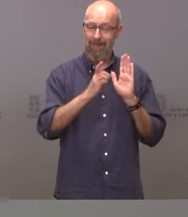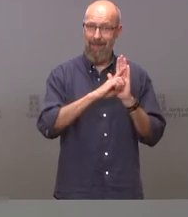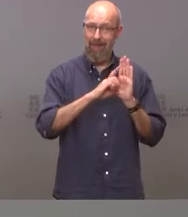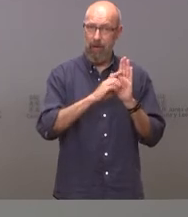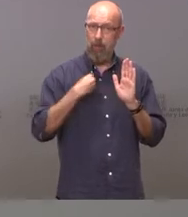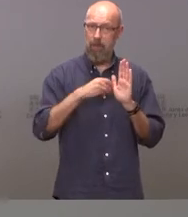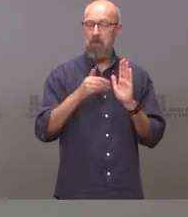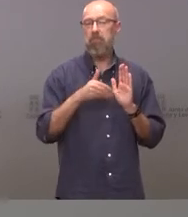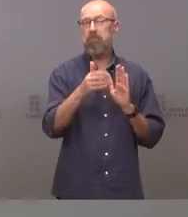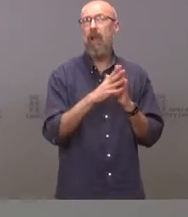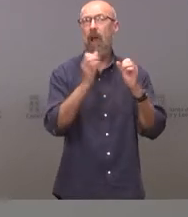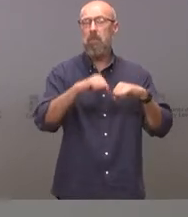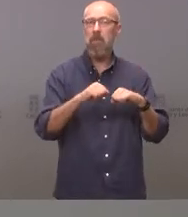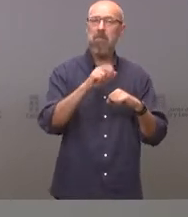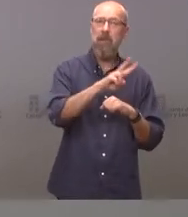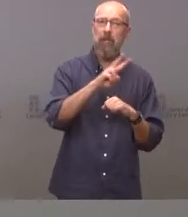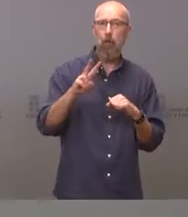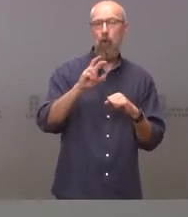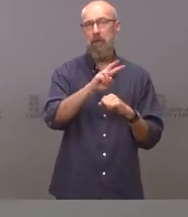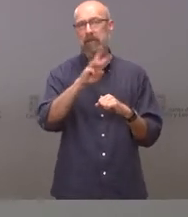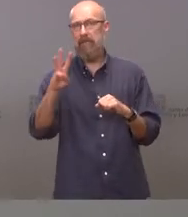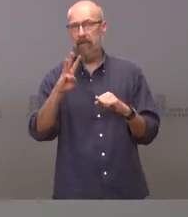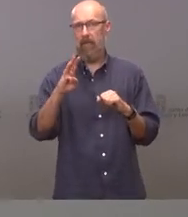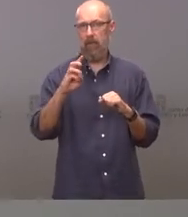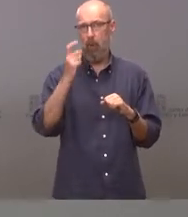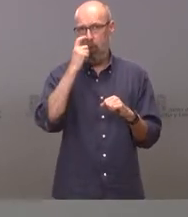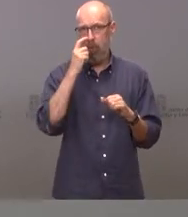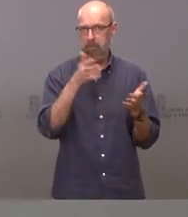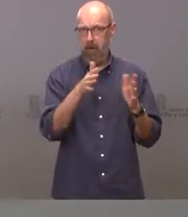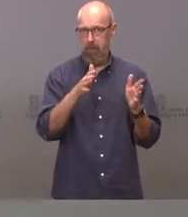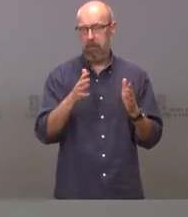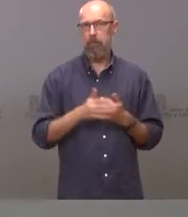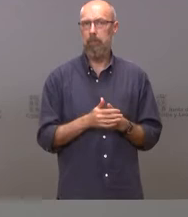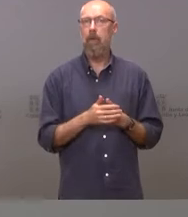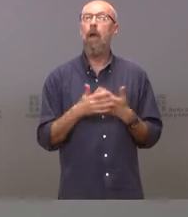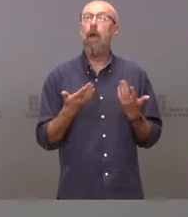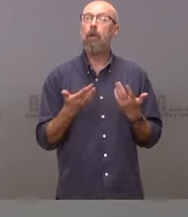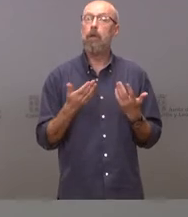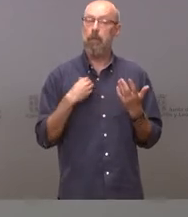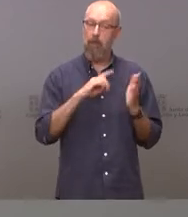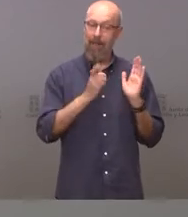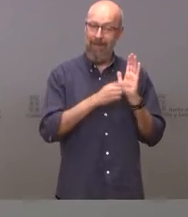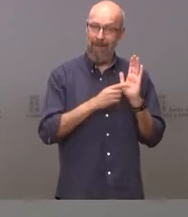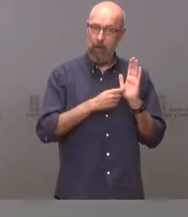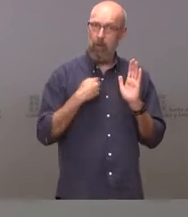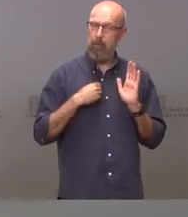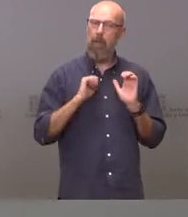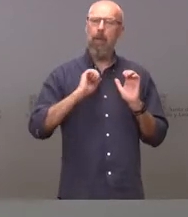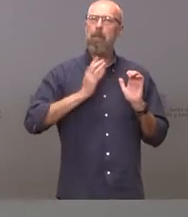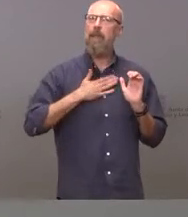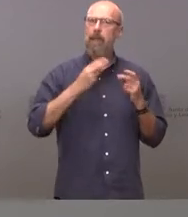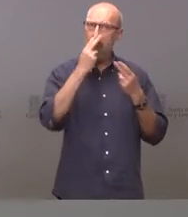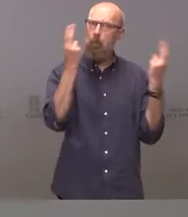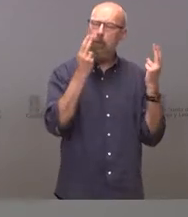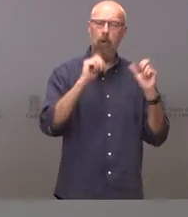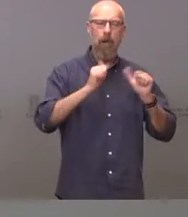días 22 y 23 de junio, aunque recuerdo que la efectividad de la medida comenzará mañana mismo con la publicación del decreto ley